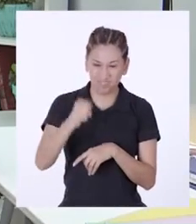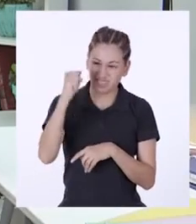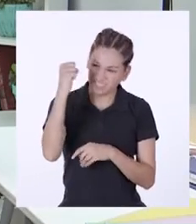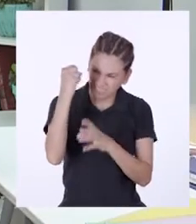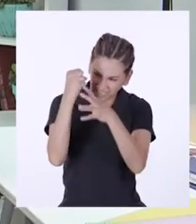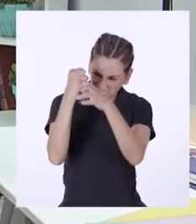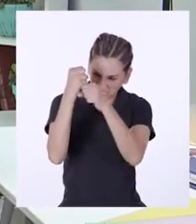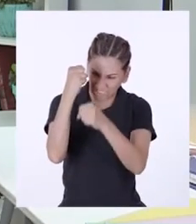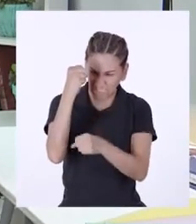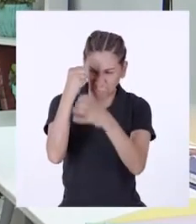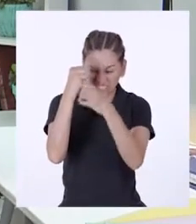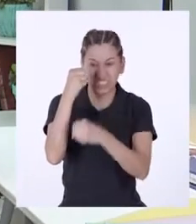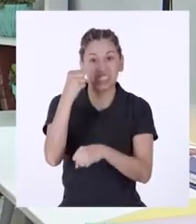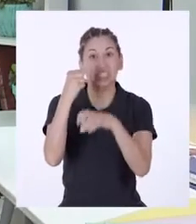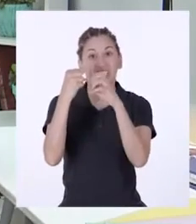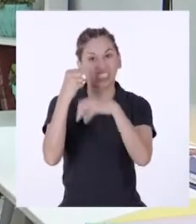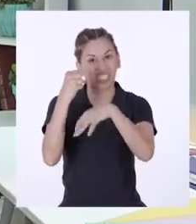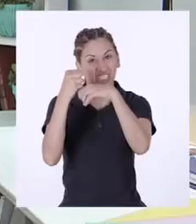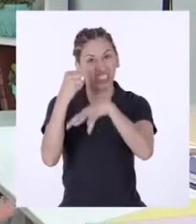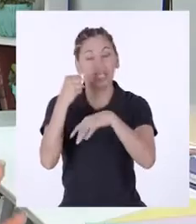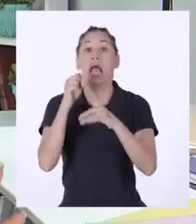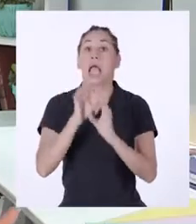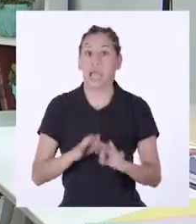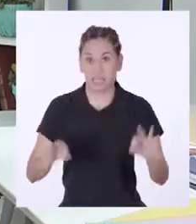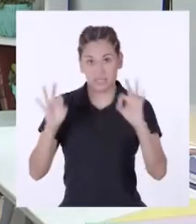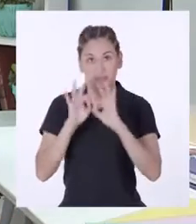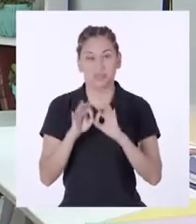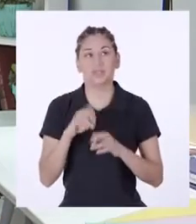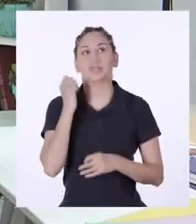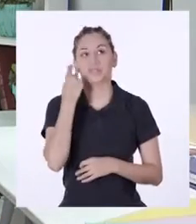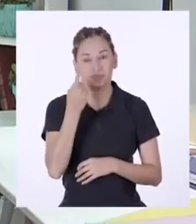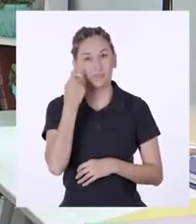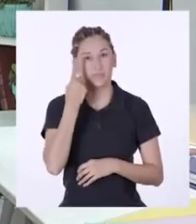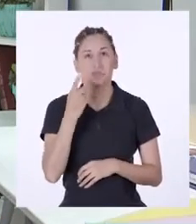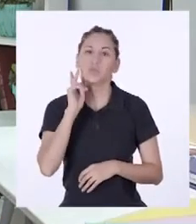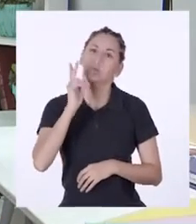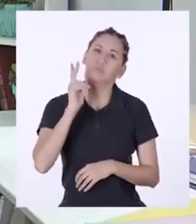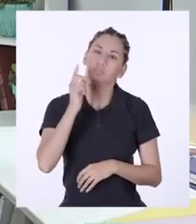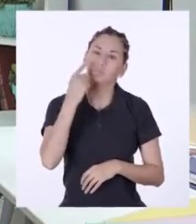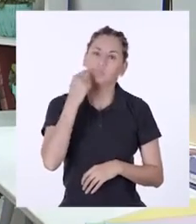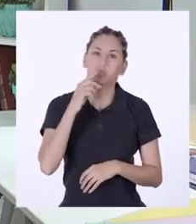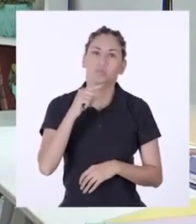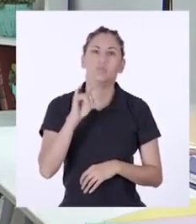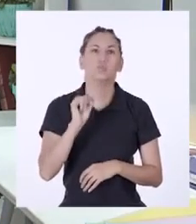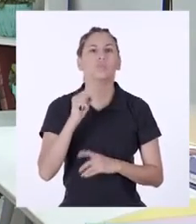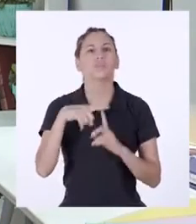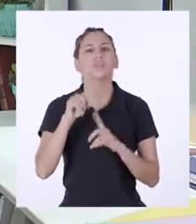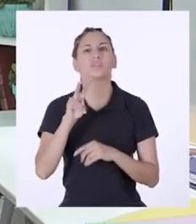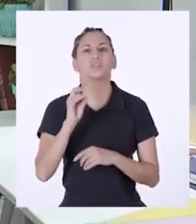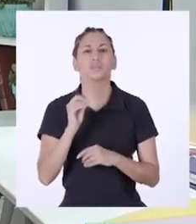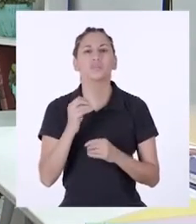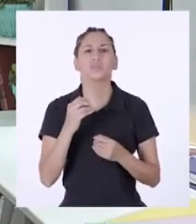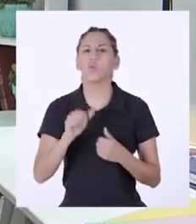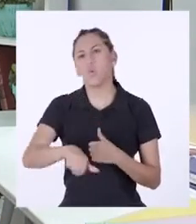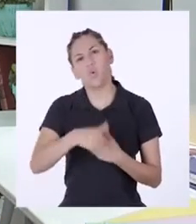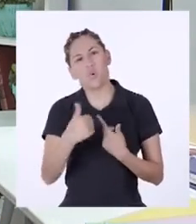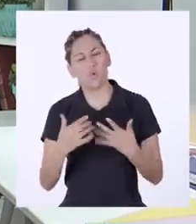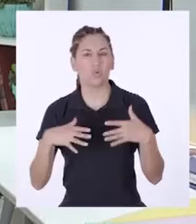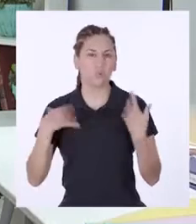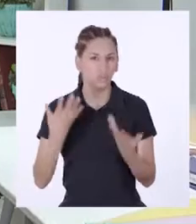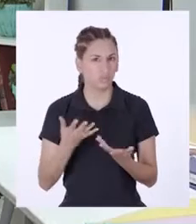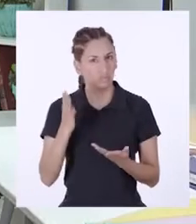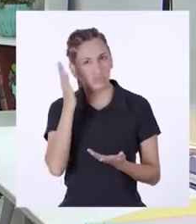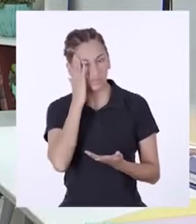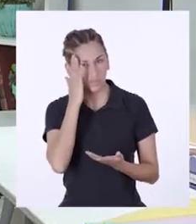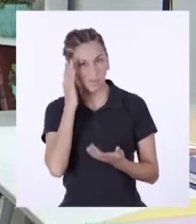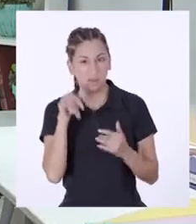su nivel de humedad son tareas constantes y vitales. Profesor Gustavo, ¿qué otras dificultades podemos encontrar